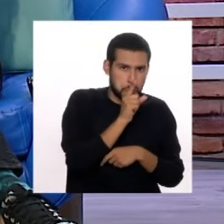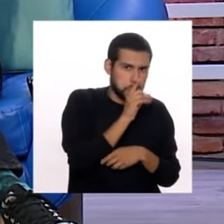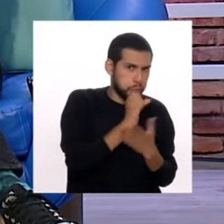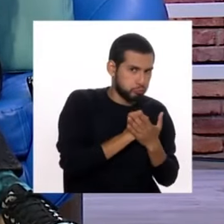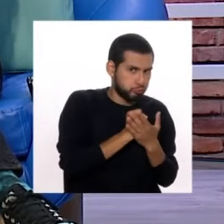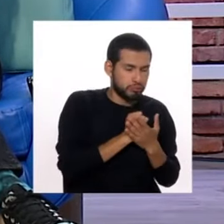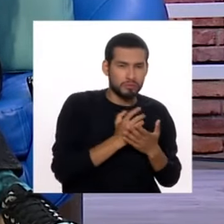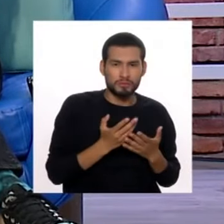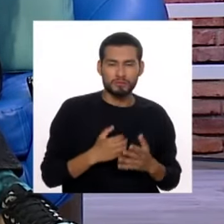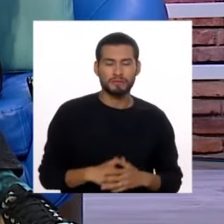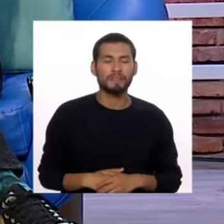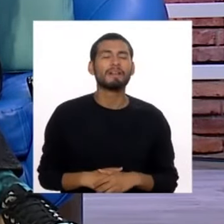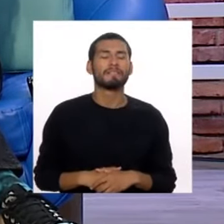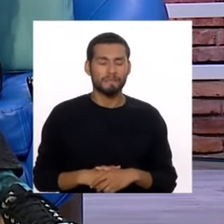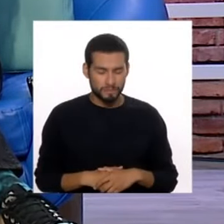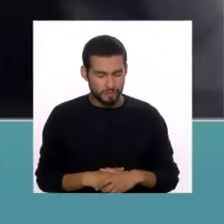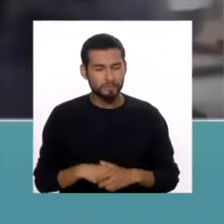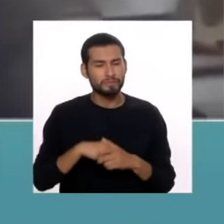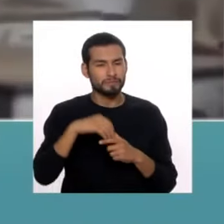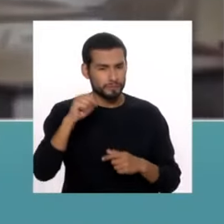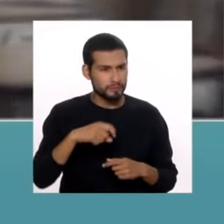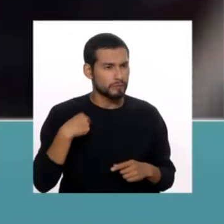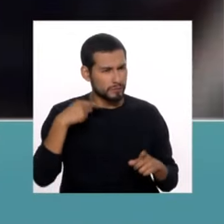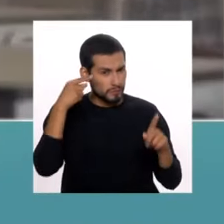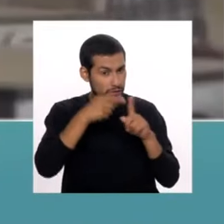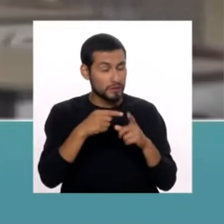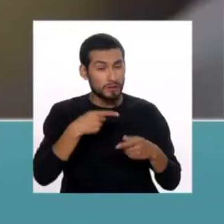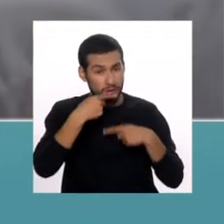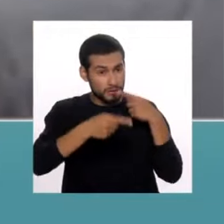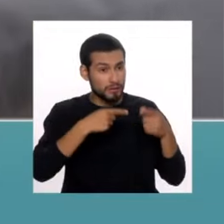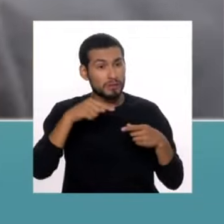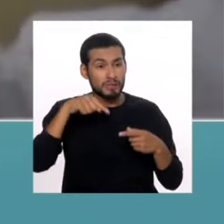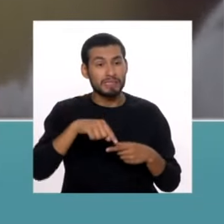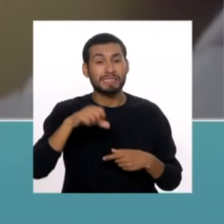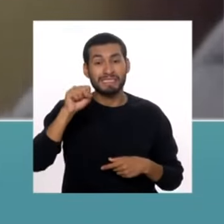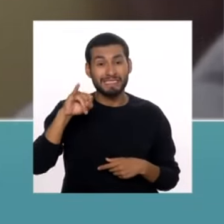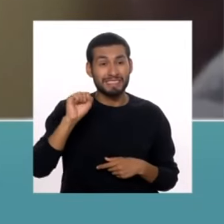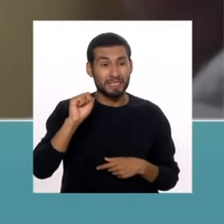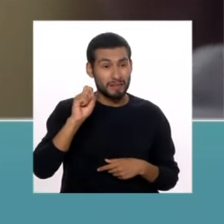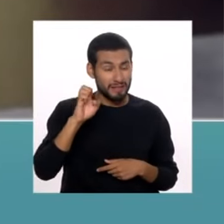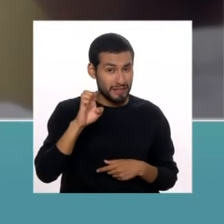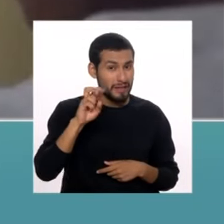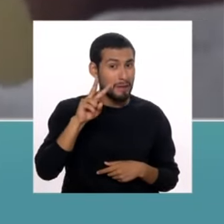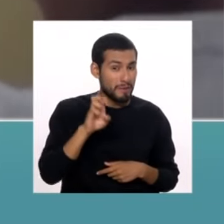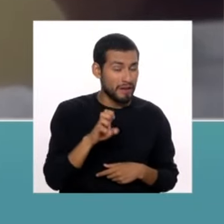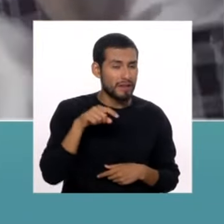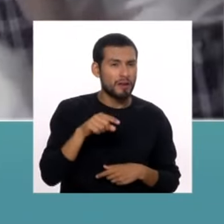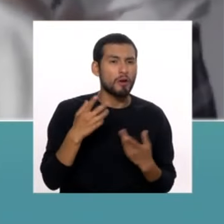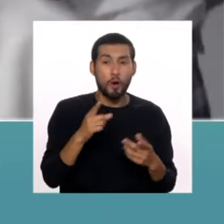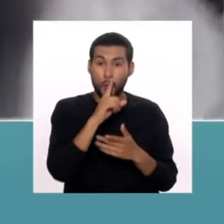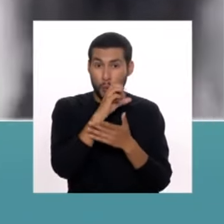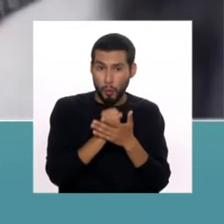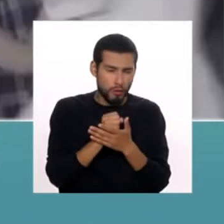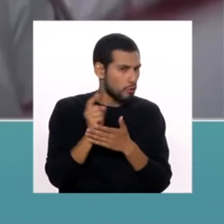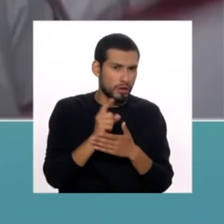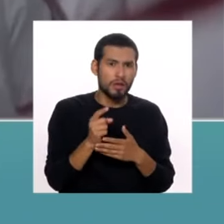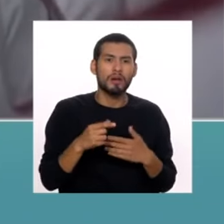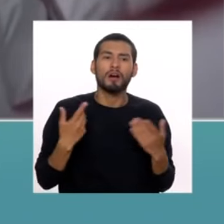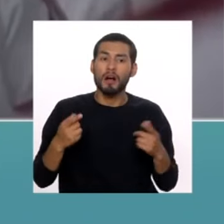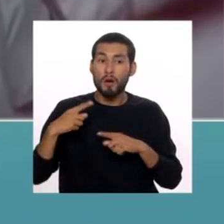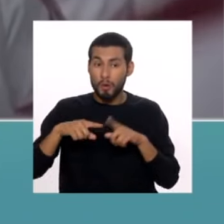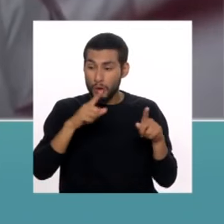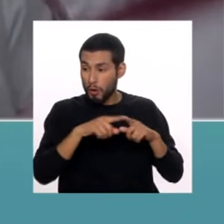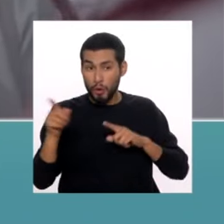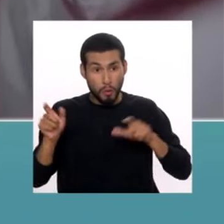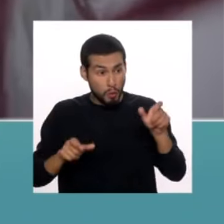callados. Exactamente, y ese es nuestro principal mensaje con respecto al CICB, acabar con la cultura del silencio. Acabar con la